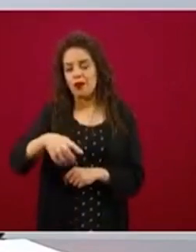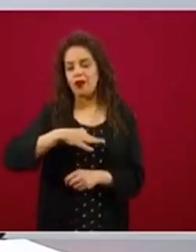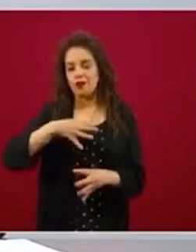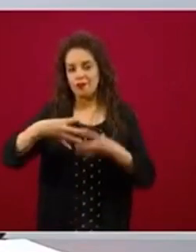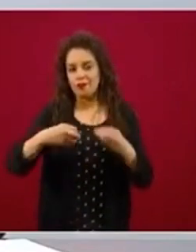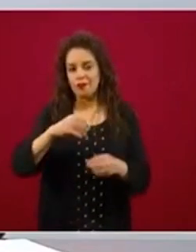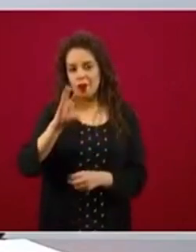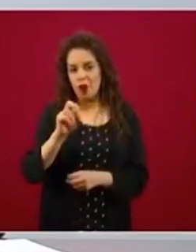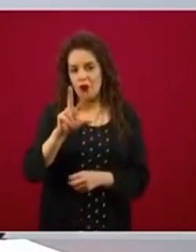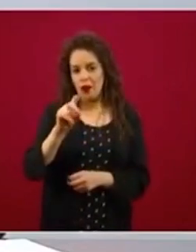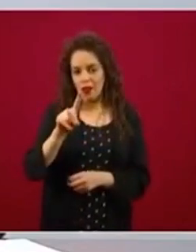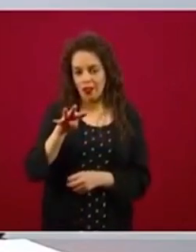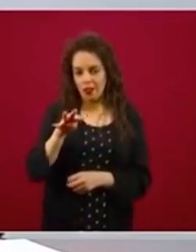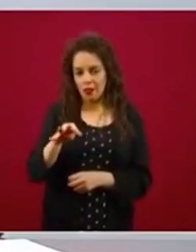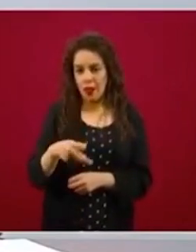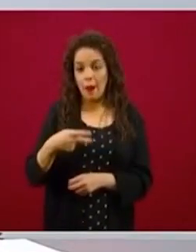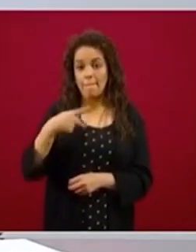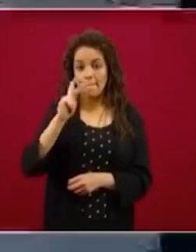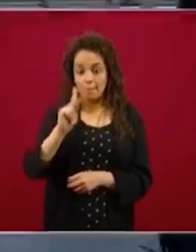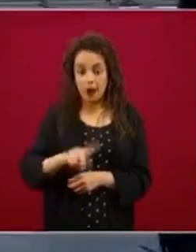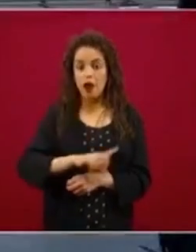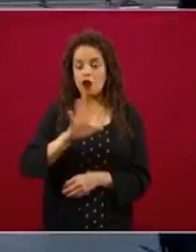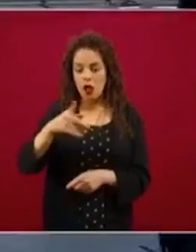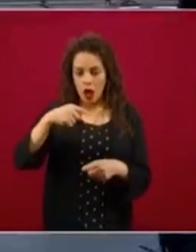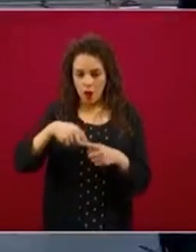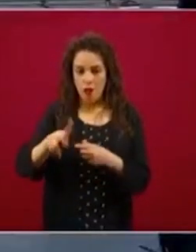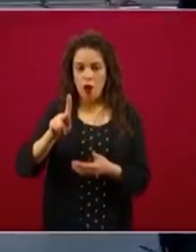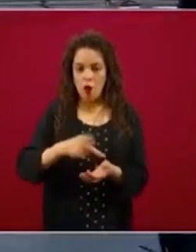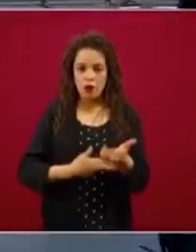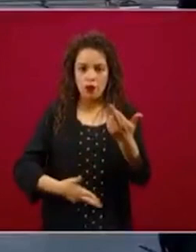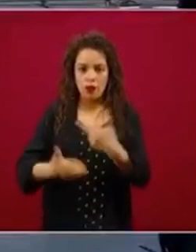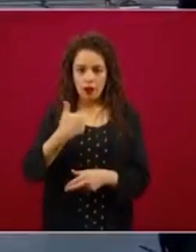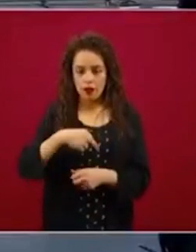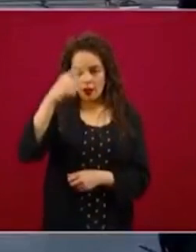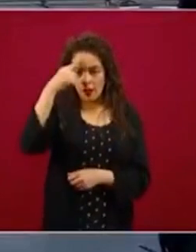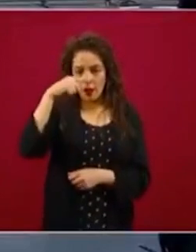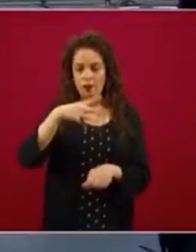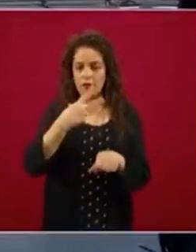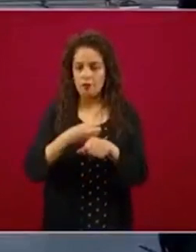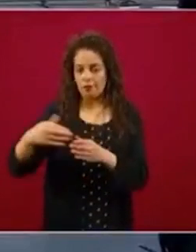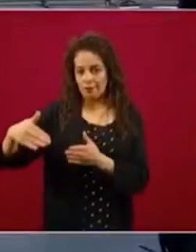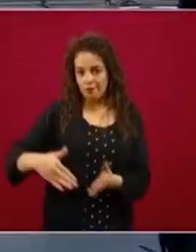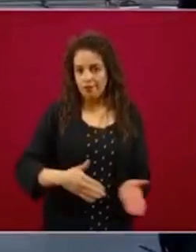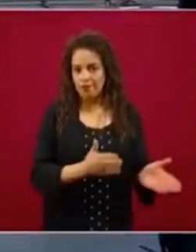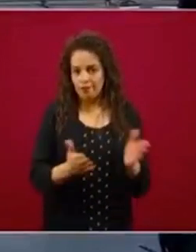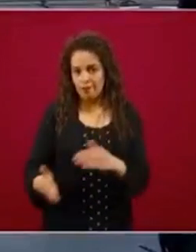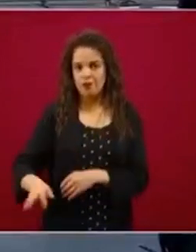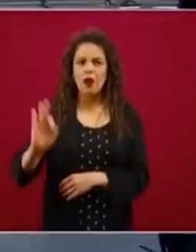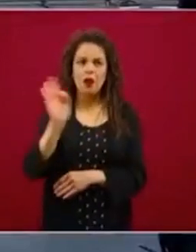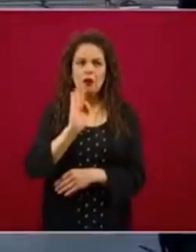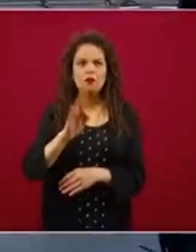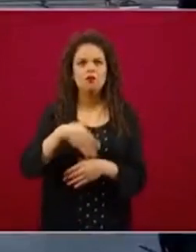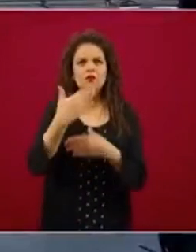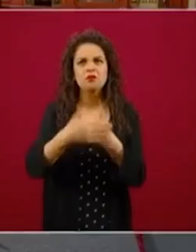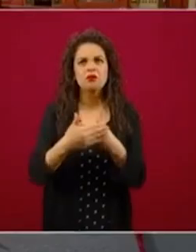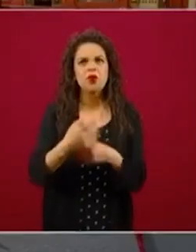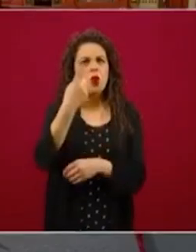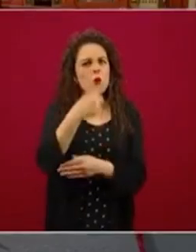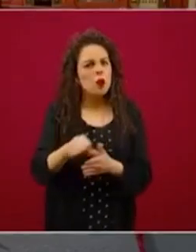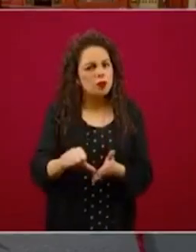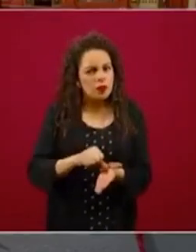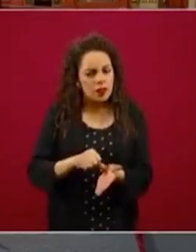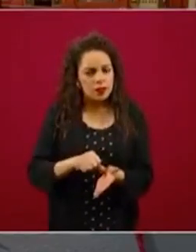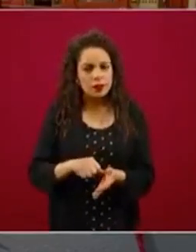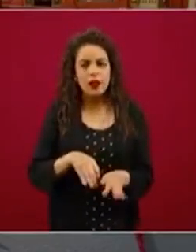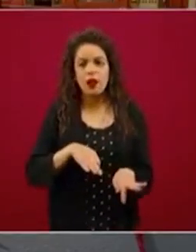a retomar otros caminos y después de esto, una vez que el mes que entra o a más tardar en un par de meses, estaremos trabajando